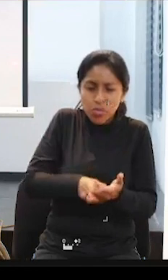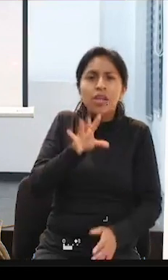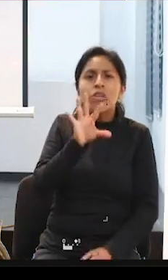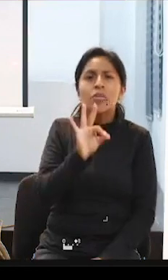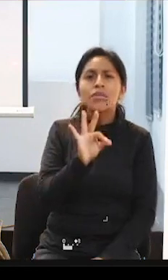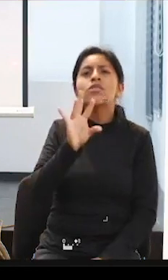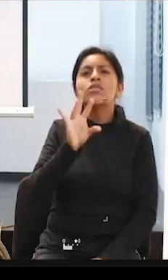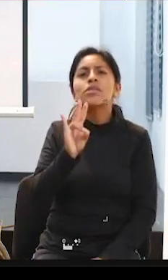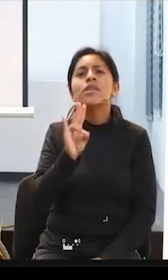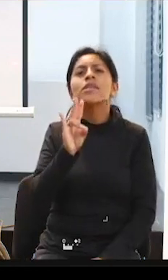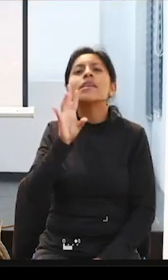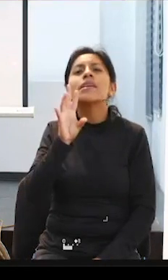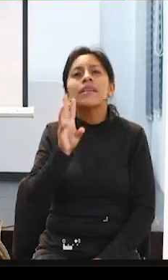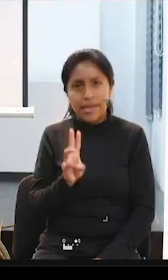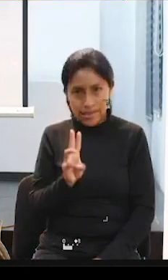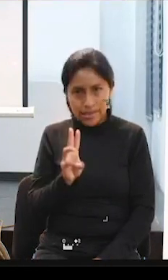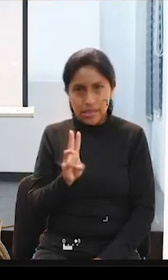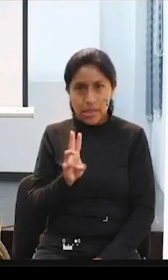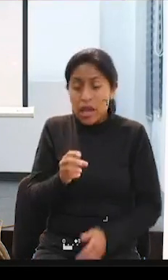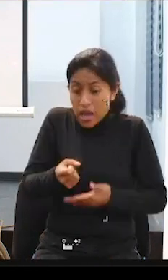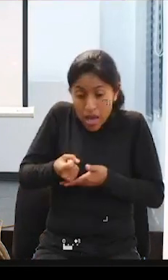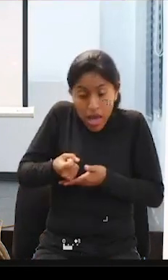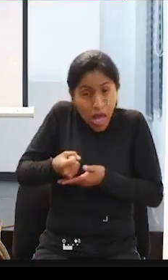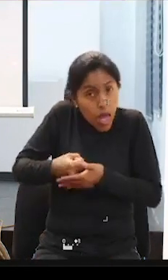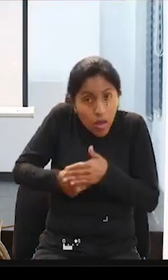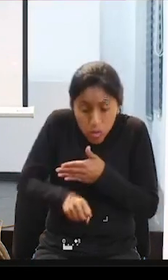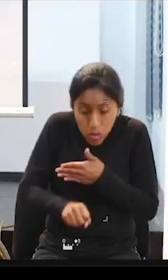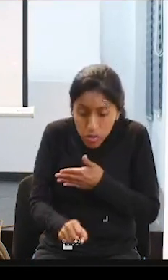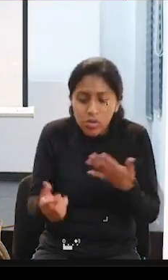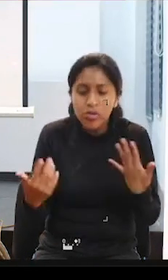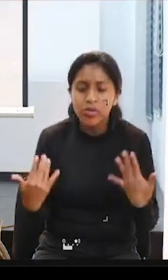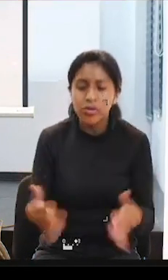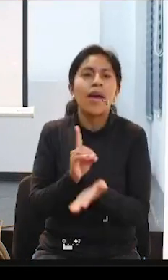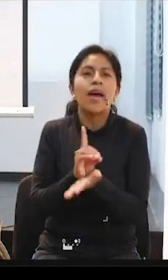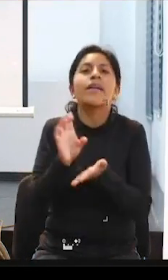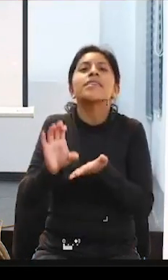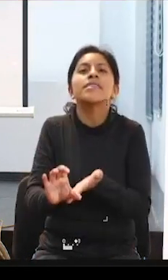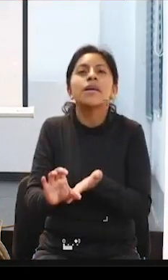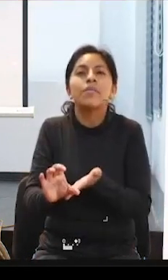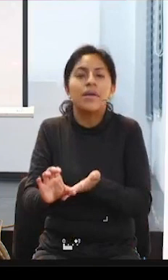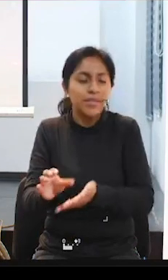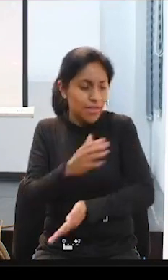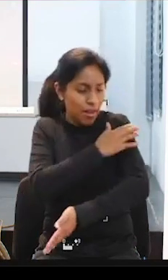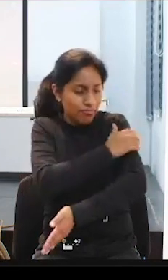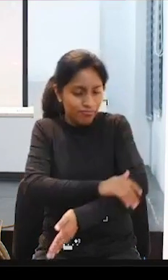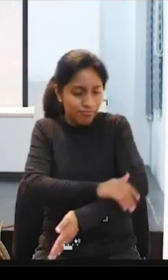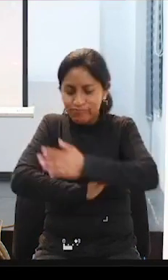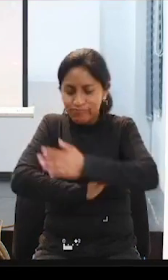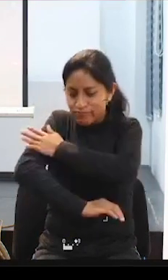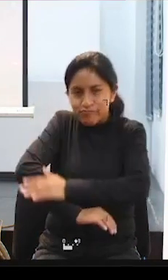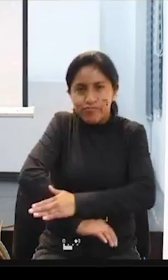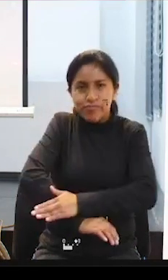y nació con una deformación generalizada en extremidades superiores e inferiores y en el abdomen.